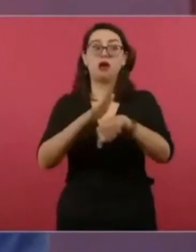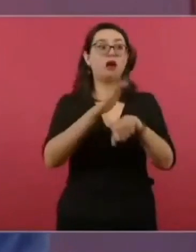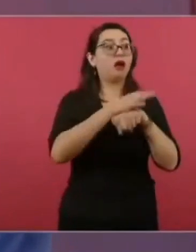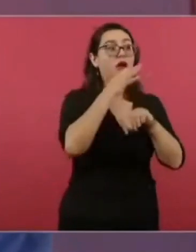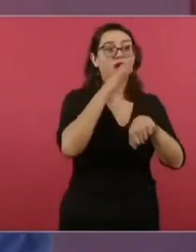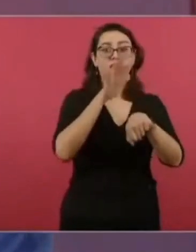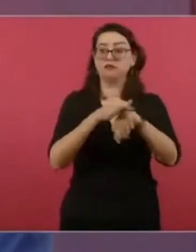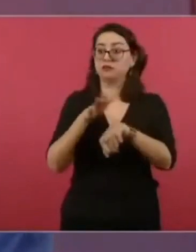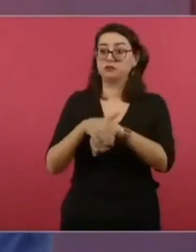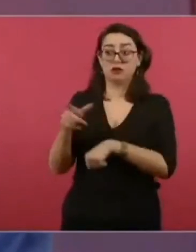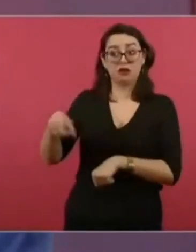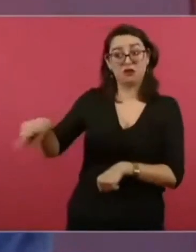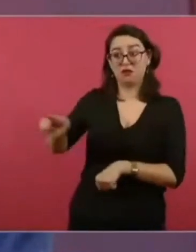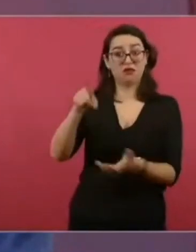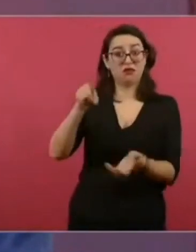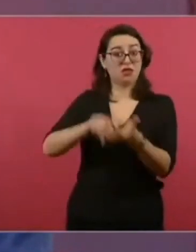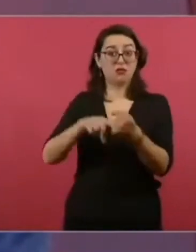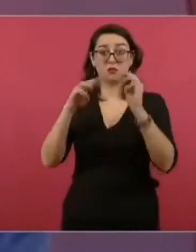Que los deje solos.